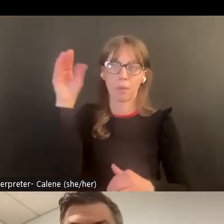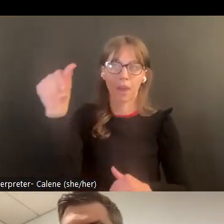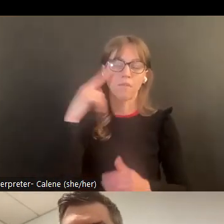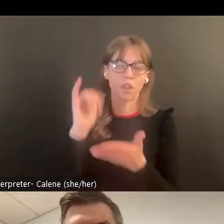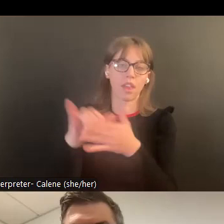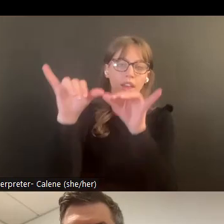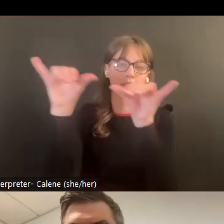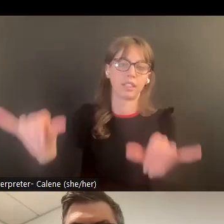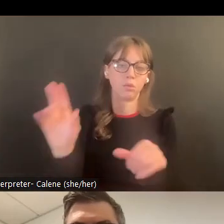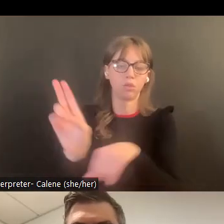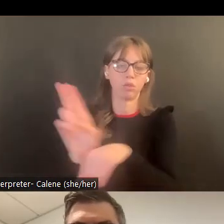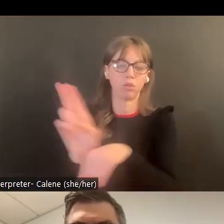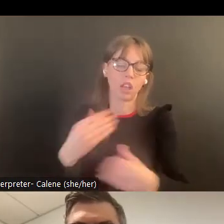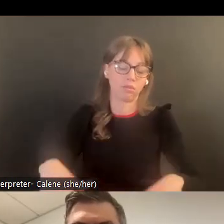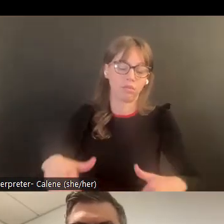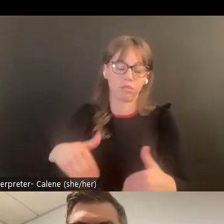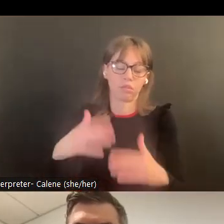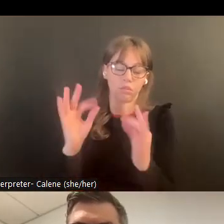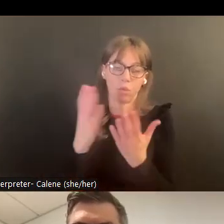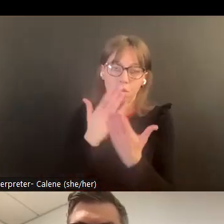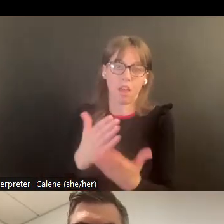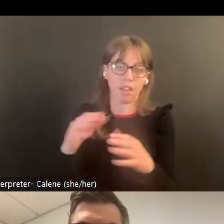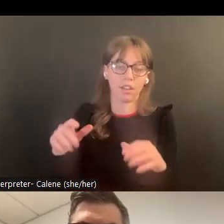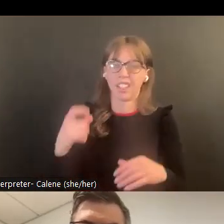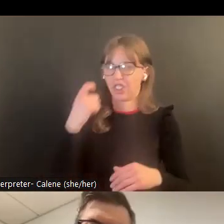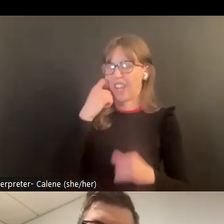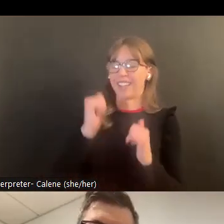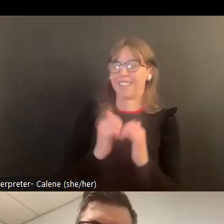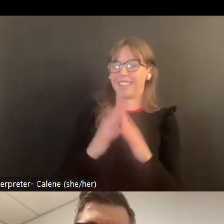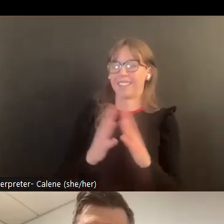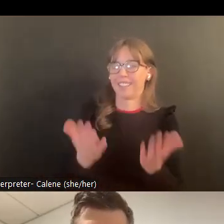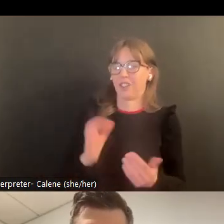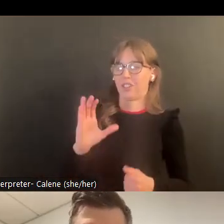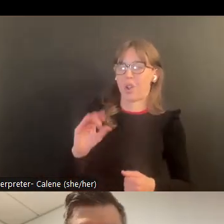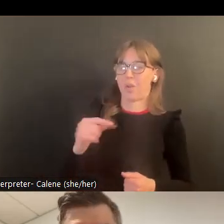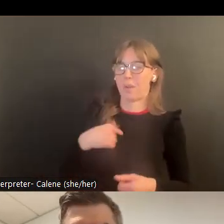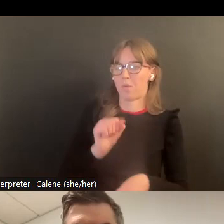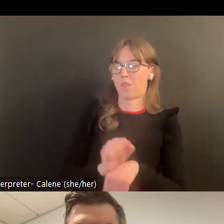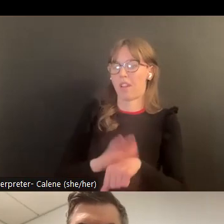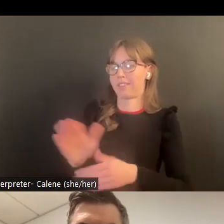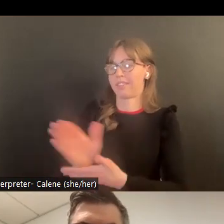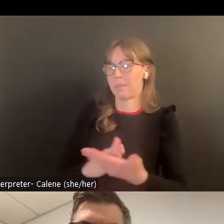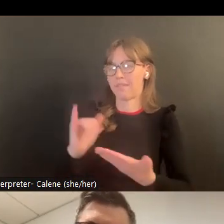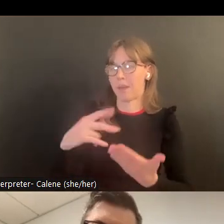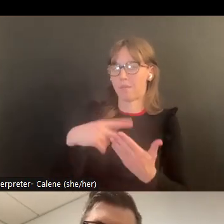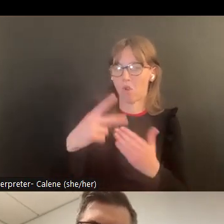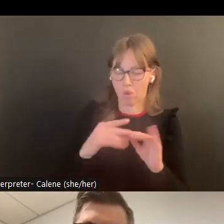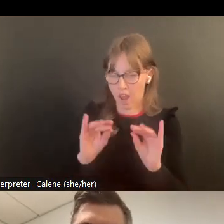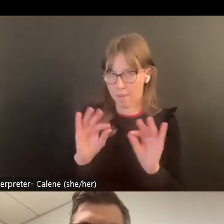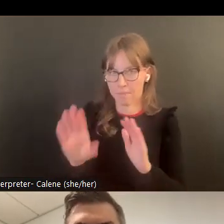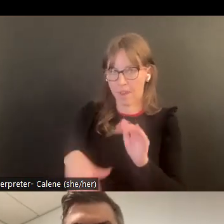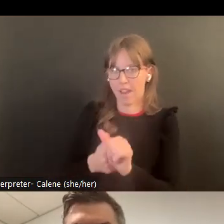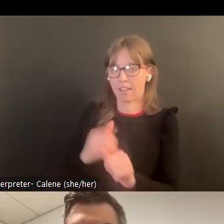que ellos pagaron y es en sí muy bien hecho solamente que somos nuevos aquí en Colorado estoy